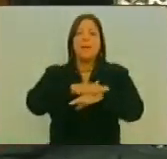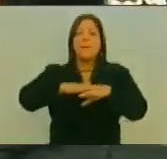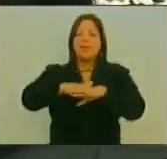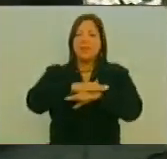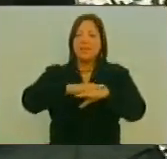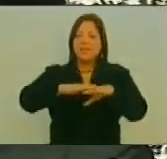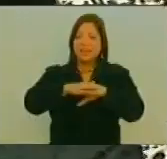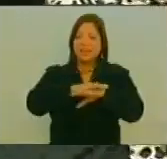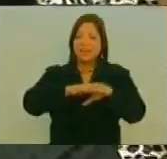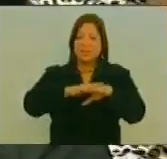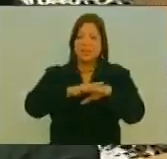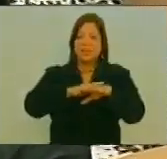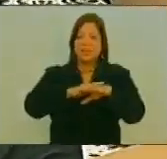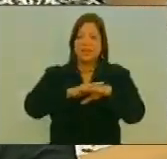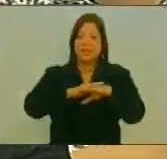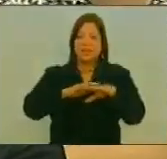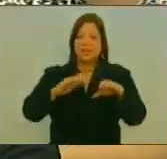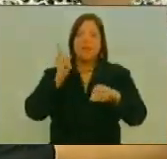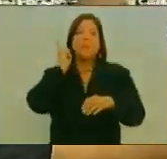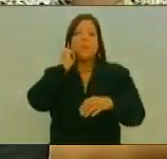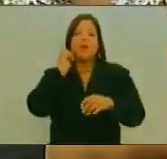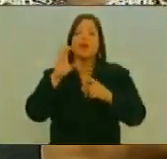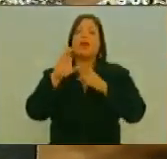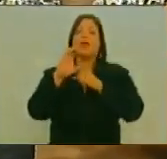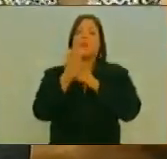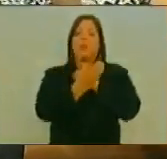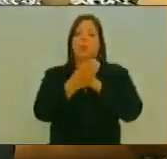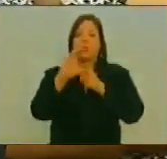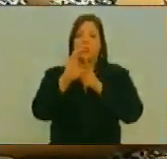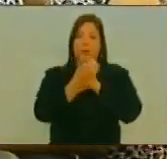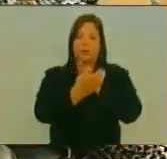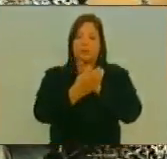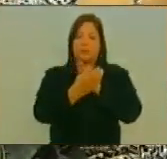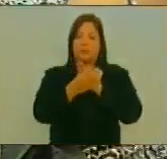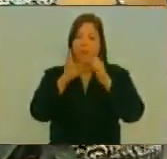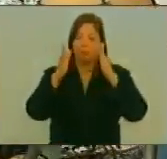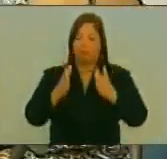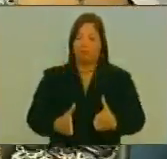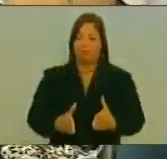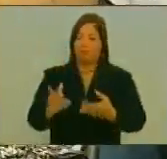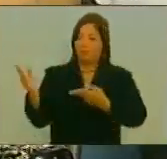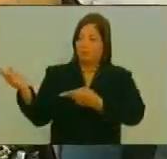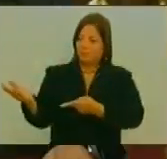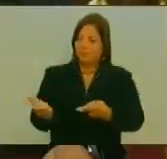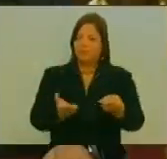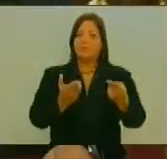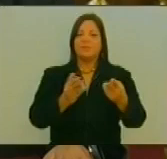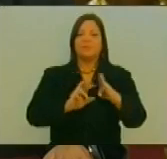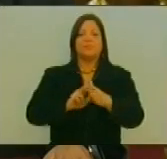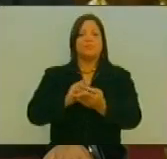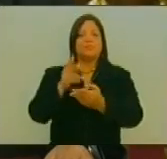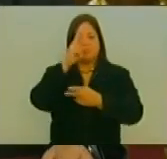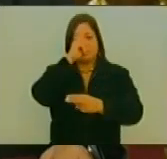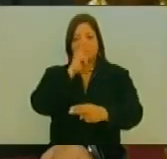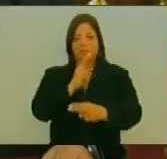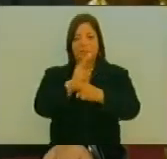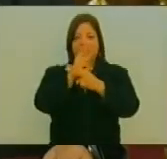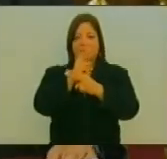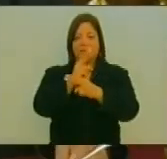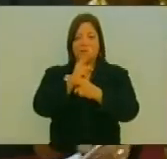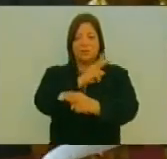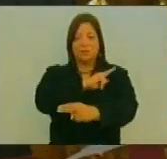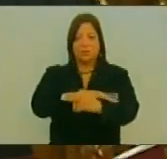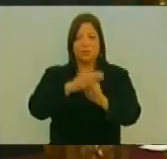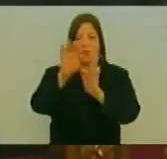Alejandrina Reyes Paez Ministra Del Poder Popular De la Cultura A su Entrada Al Hemiciclo Protocolar Del